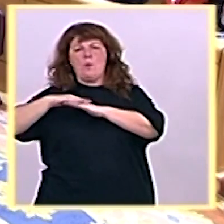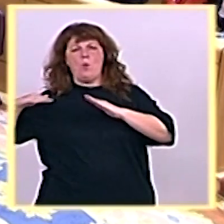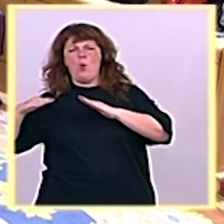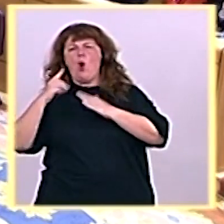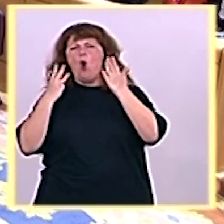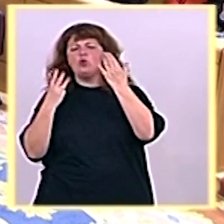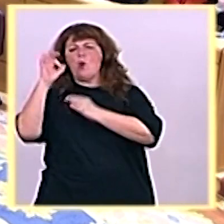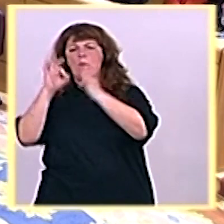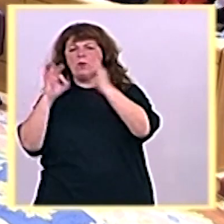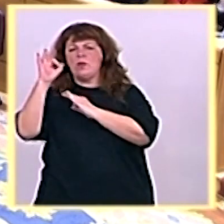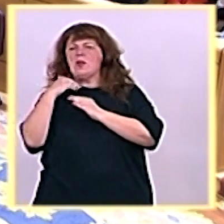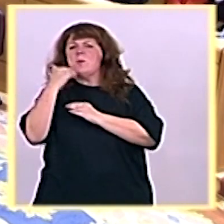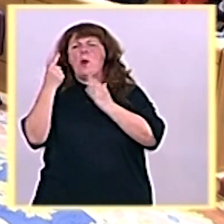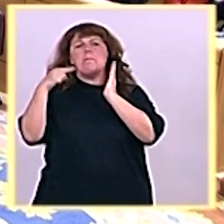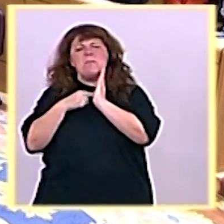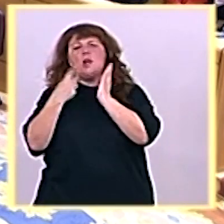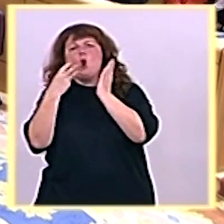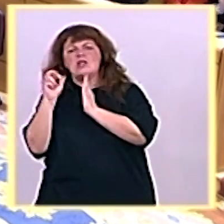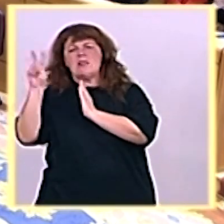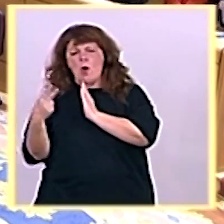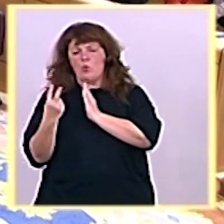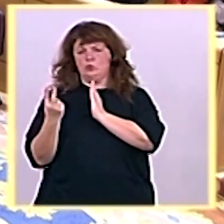como hemos acordado con los indicadores.